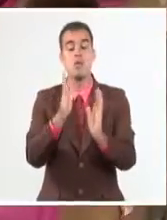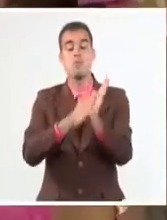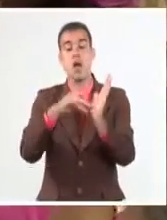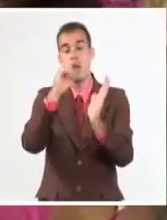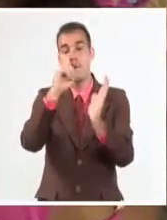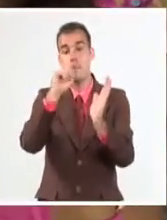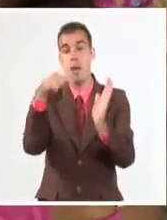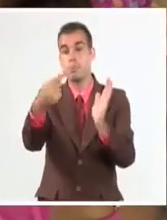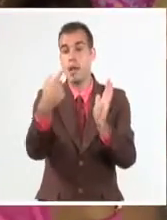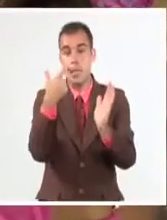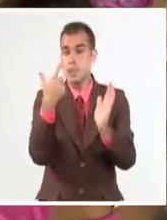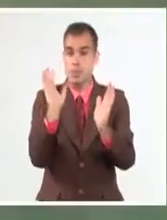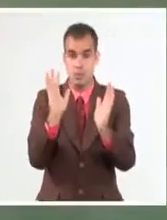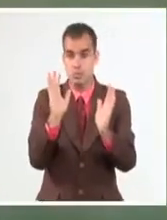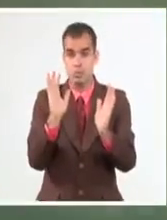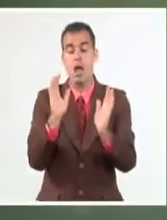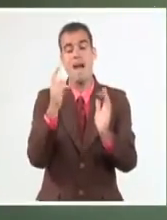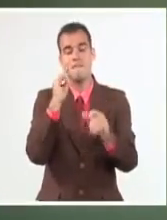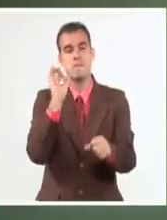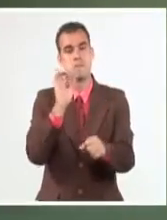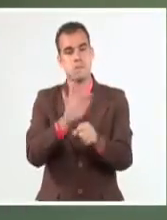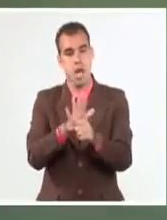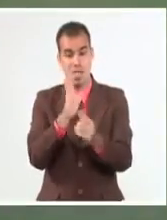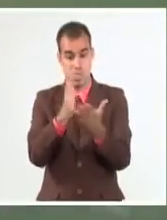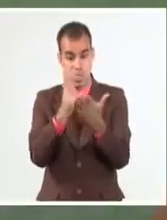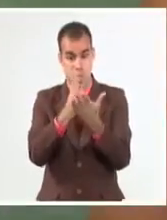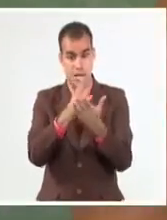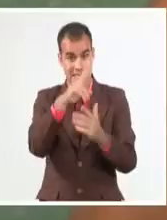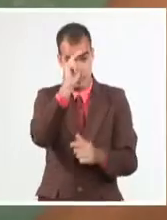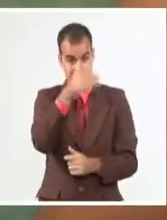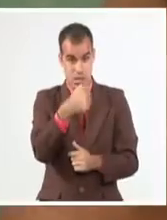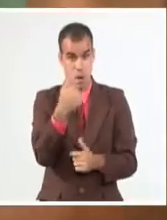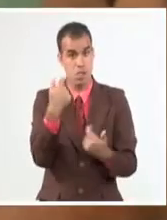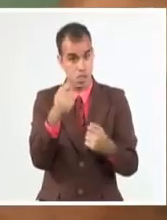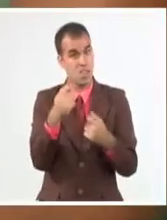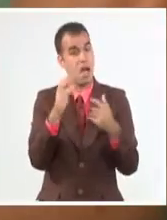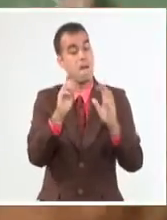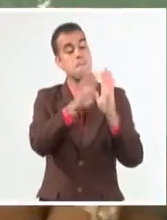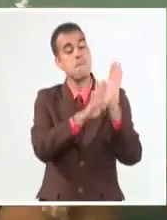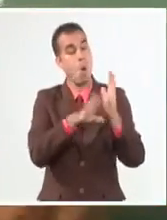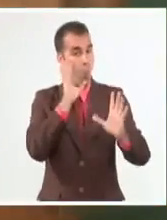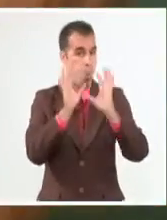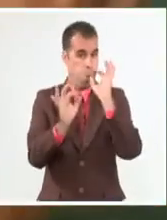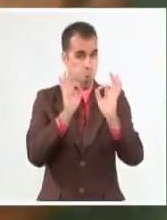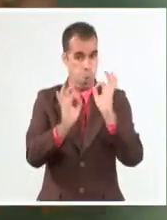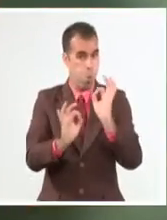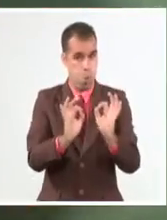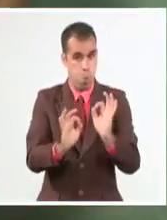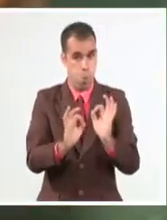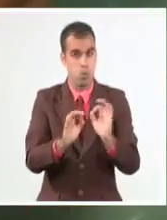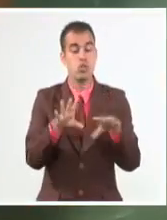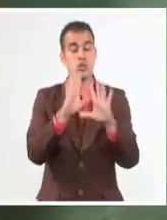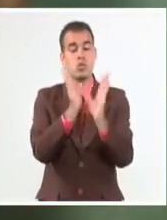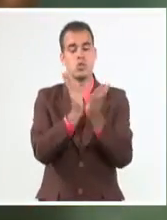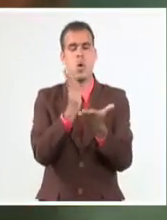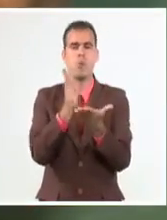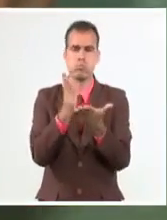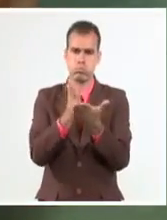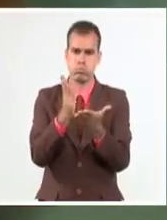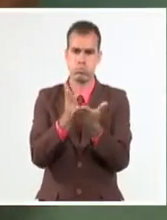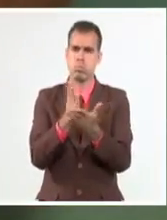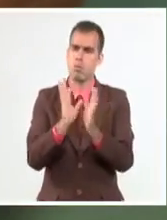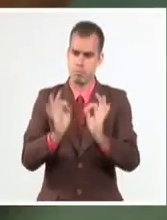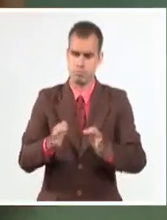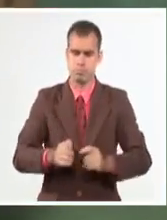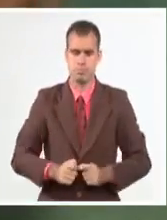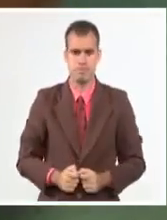en la que la salud y la educación tendrán que entrelazar medidas higiénicas con las actividades curriculares propias de la vida